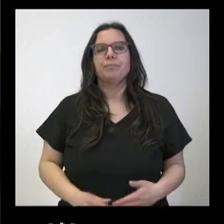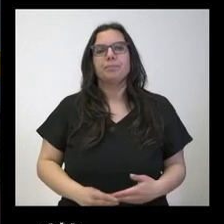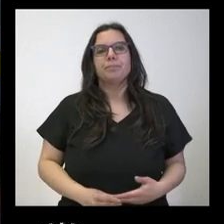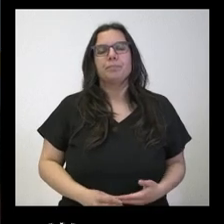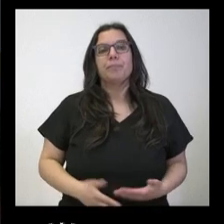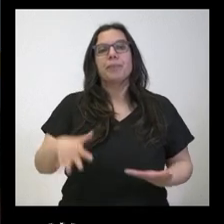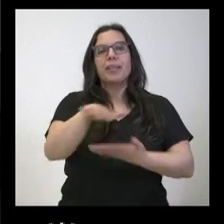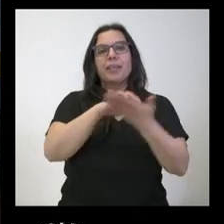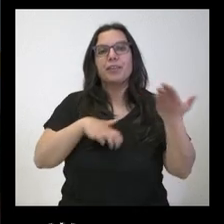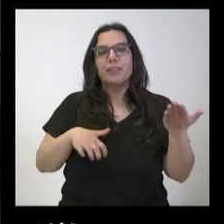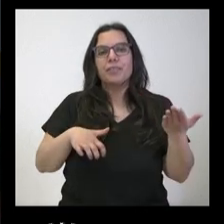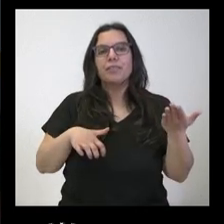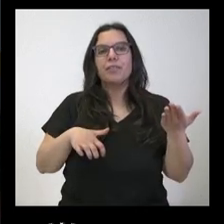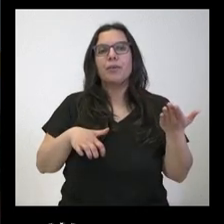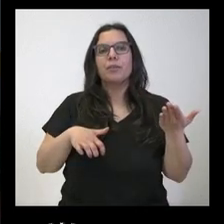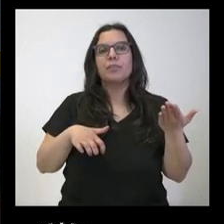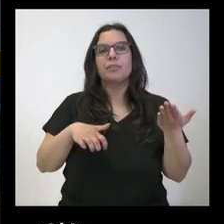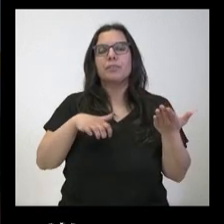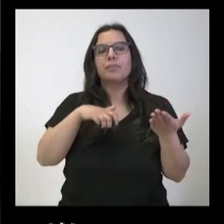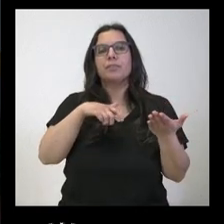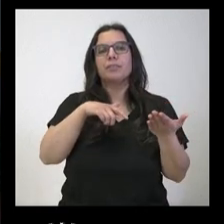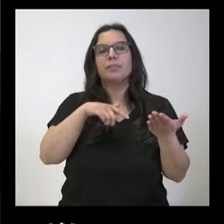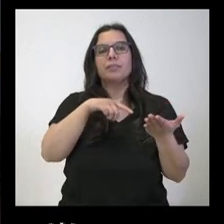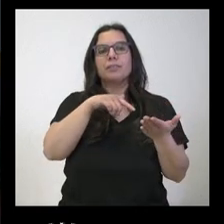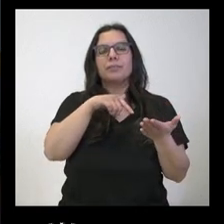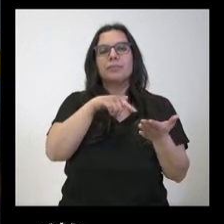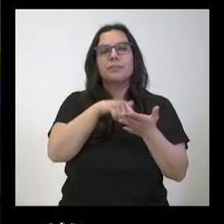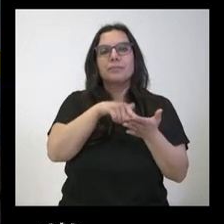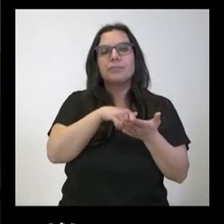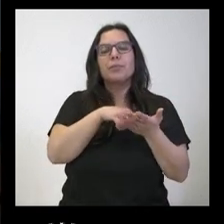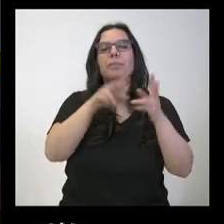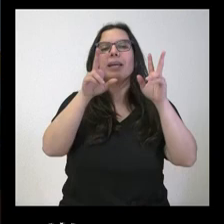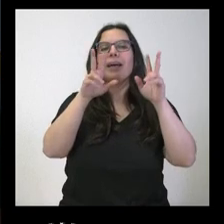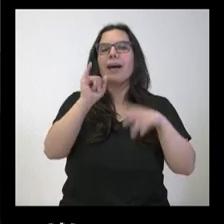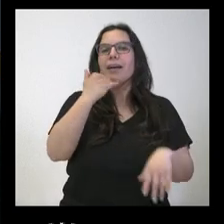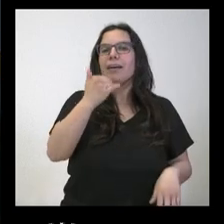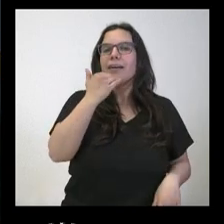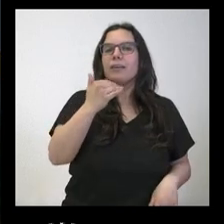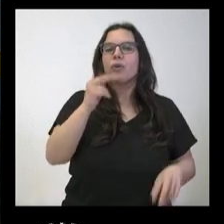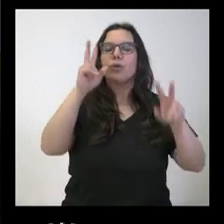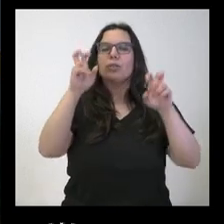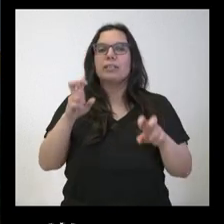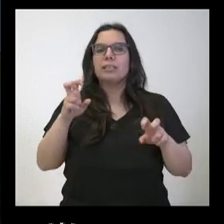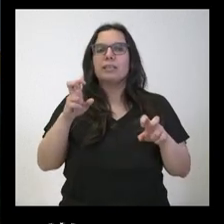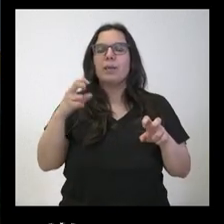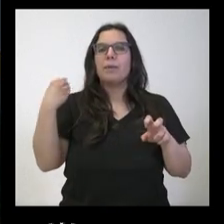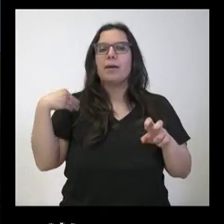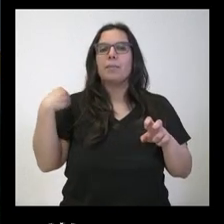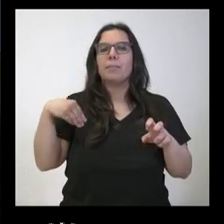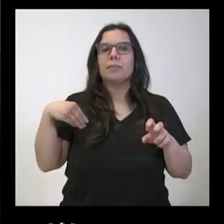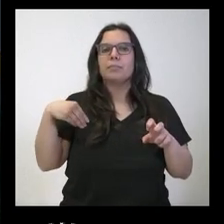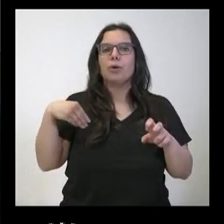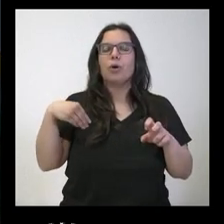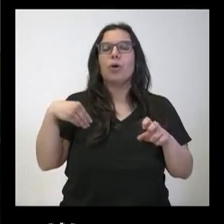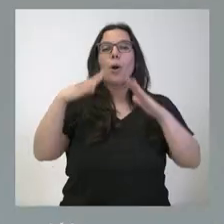informe de alguna universidad sobre el expediente incoado sobre la pirámide de los italianos